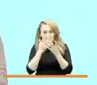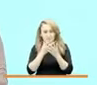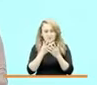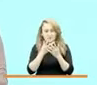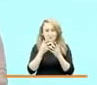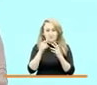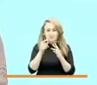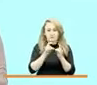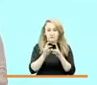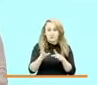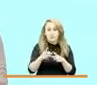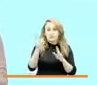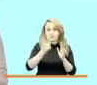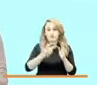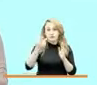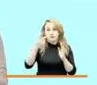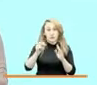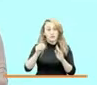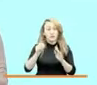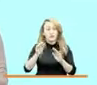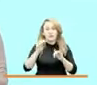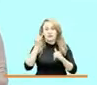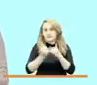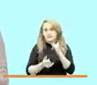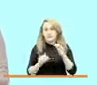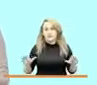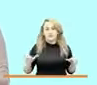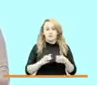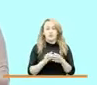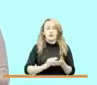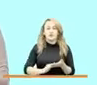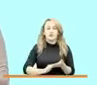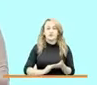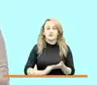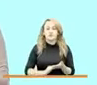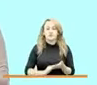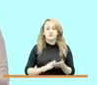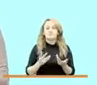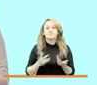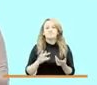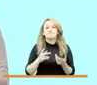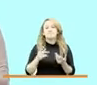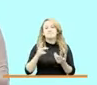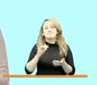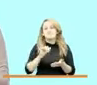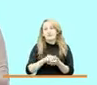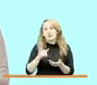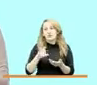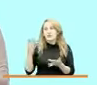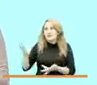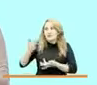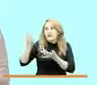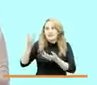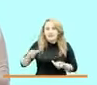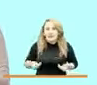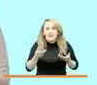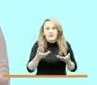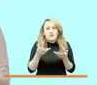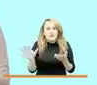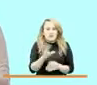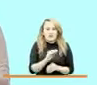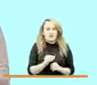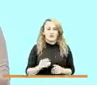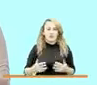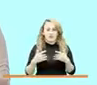año 2020 que cerramos este sujeto de reparación colectiva y como le decía Roberto es devolverle la esperanza a todas las víctimas es confiar en la